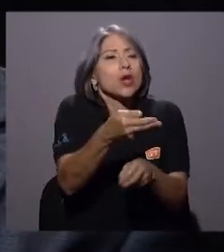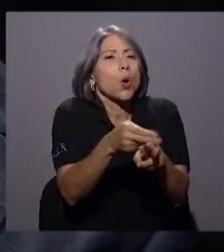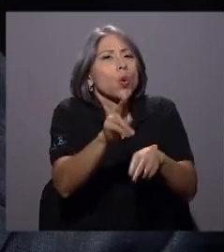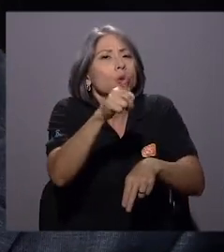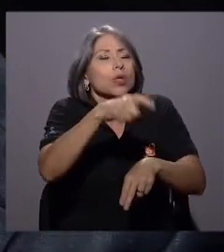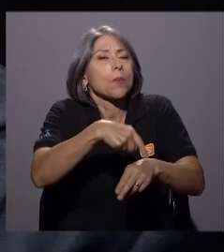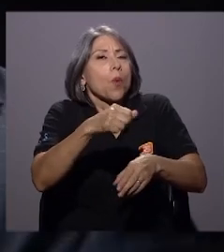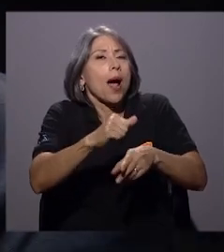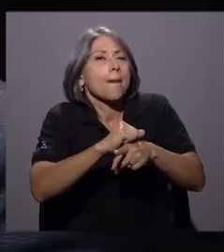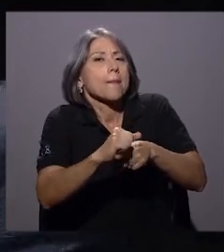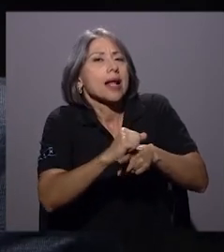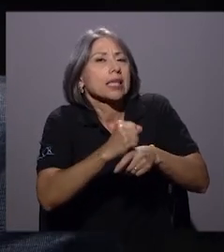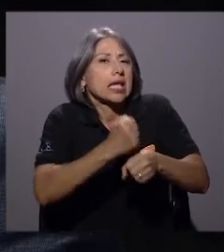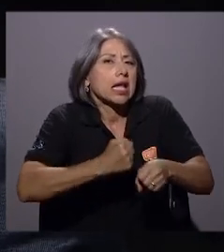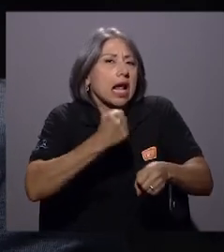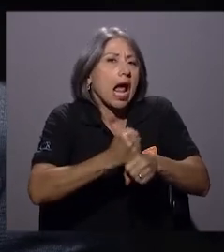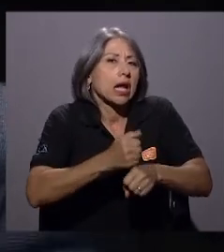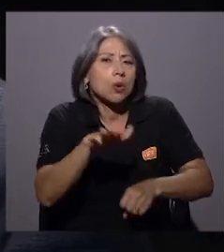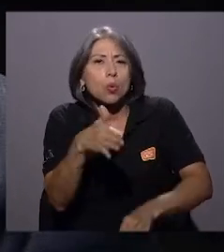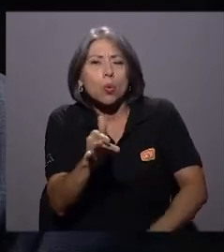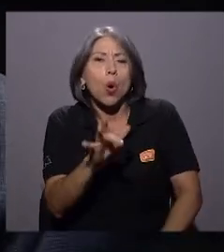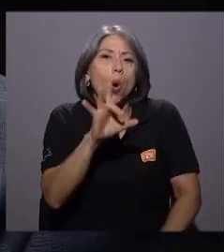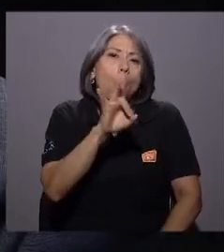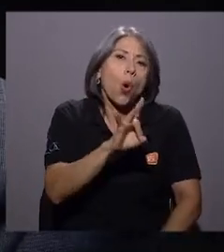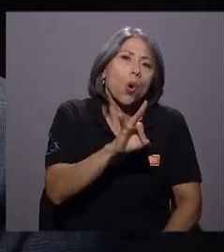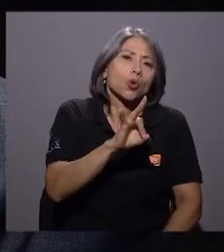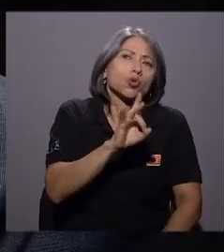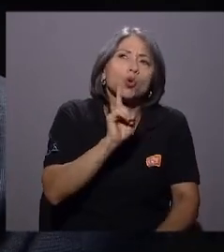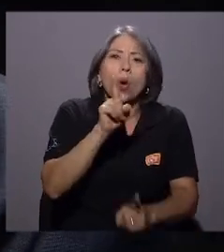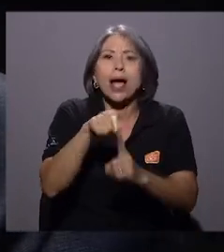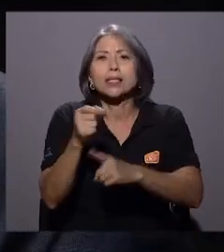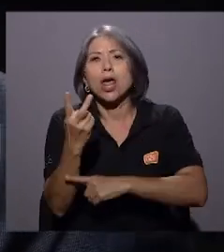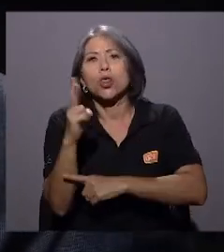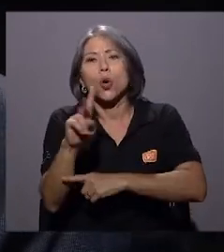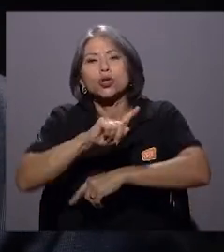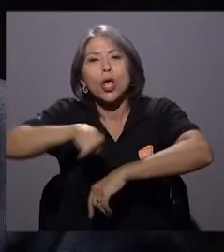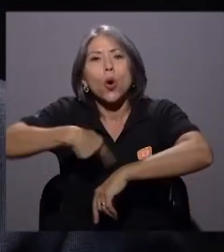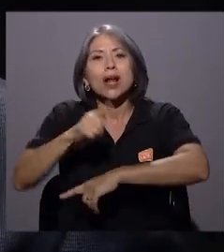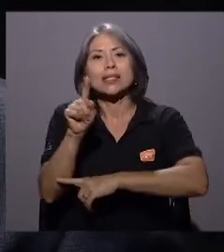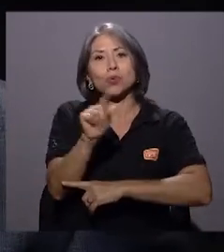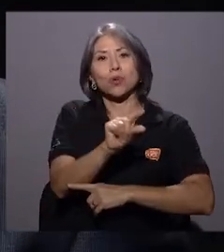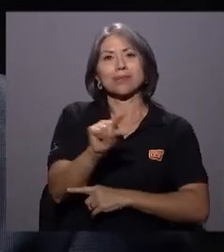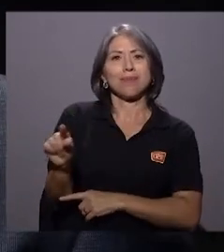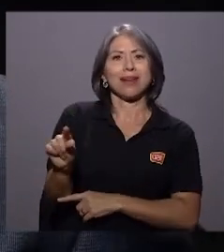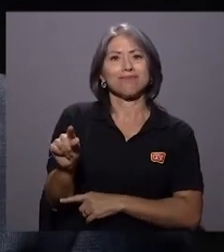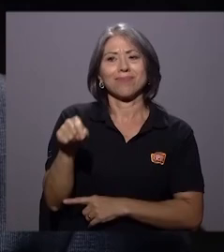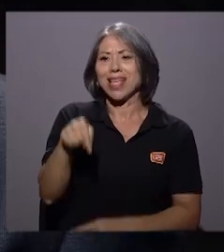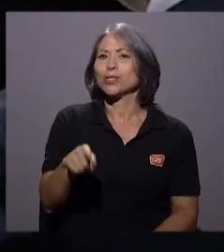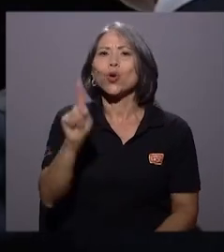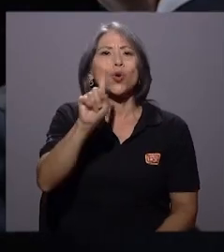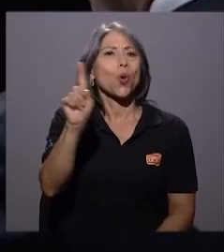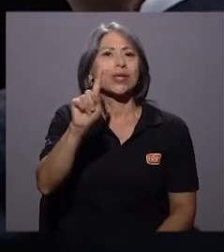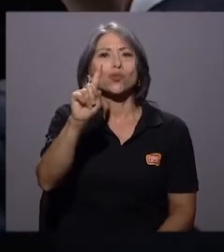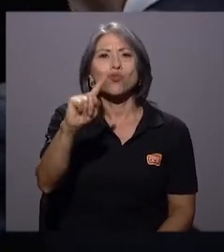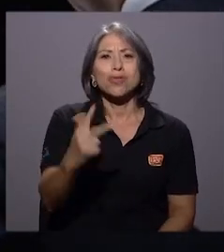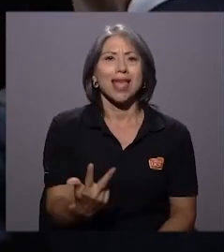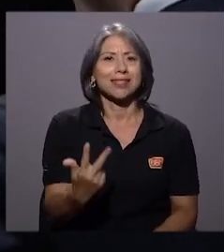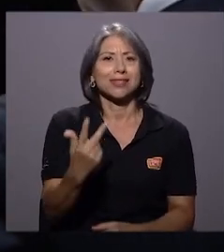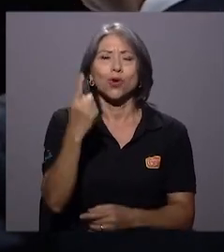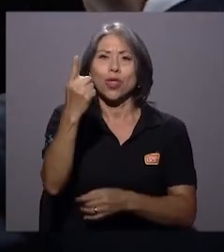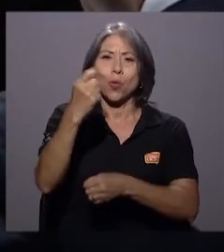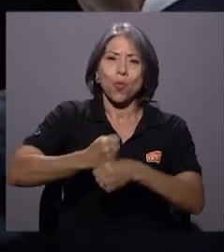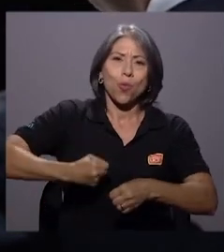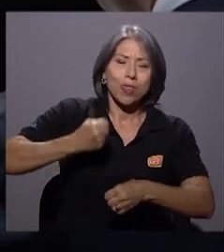oscilan entre 8 y 12 horas semanales. Eso no es ni un tercio de una jornada laboral. Entonces logramos